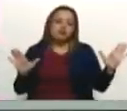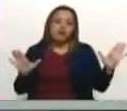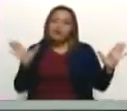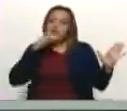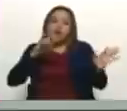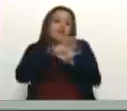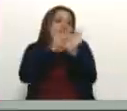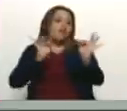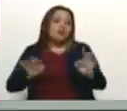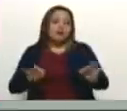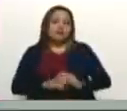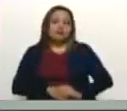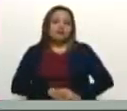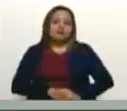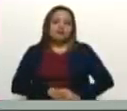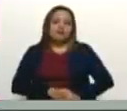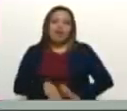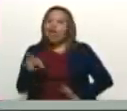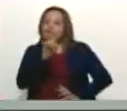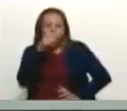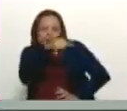no hay forma, no te dejes engañar.